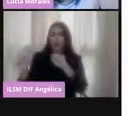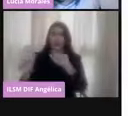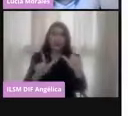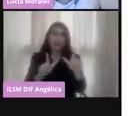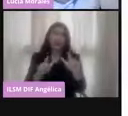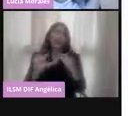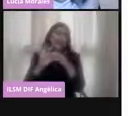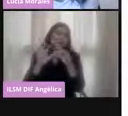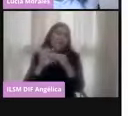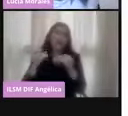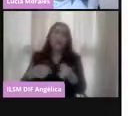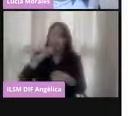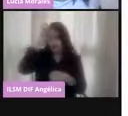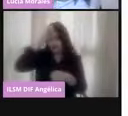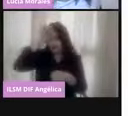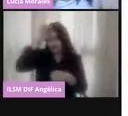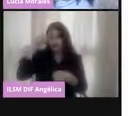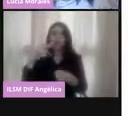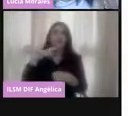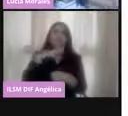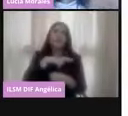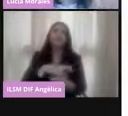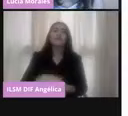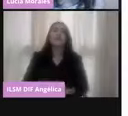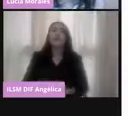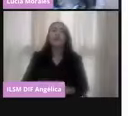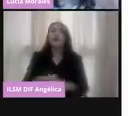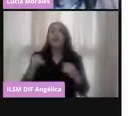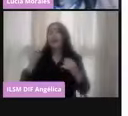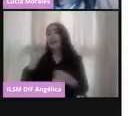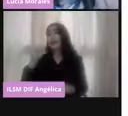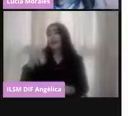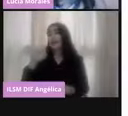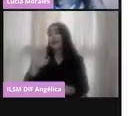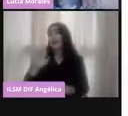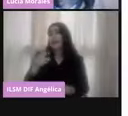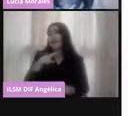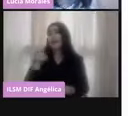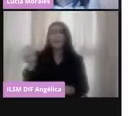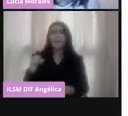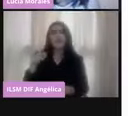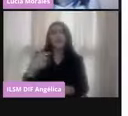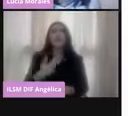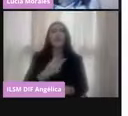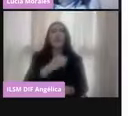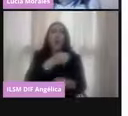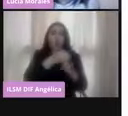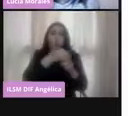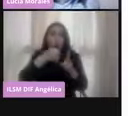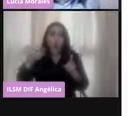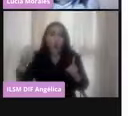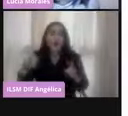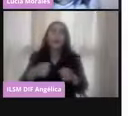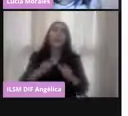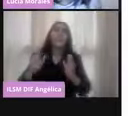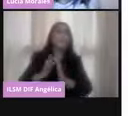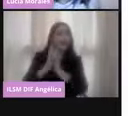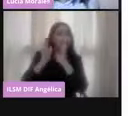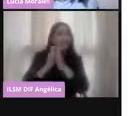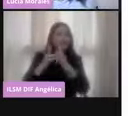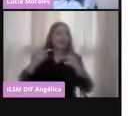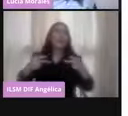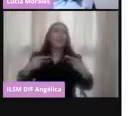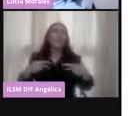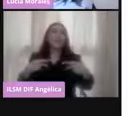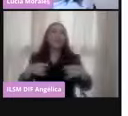rapidísimo. El Instituto Nacional Electoral también organiza un ejercicio de participación infantil y juvenil, la